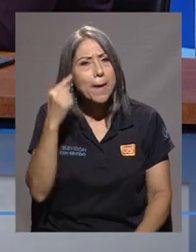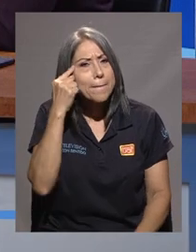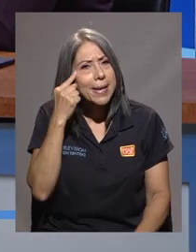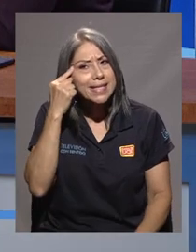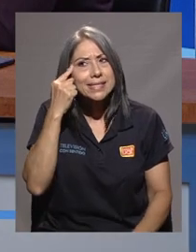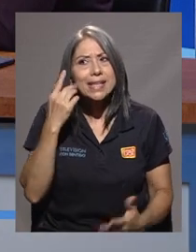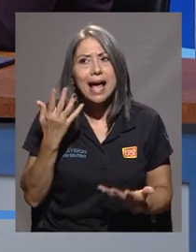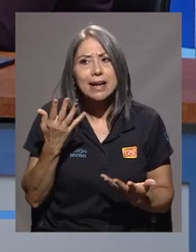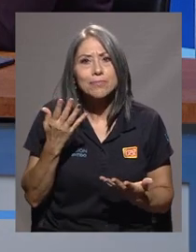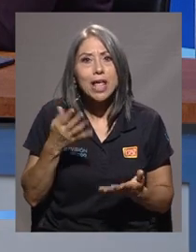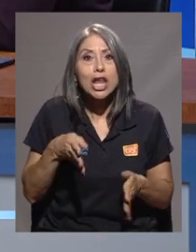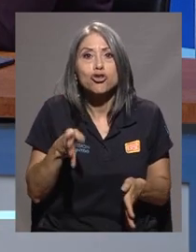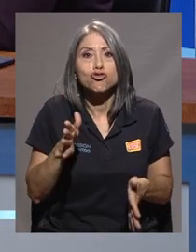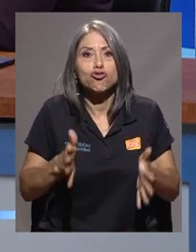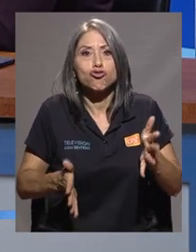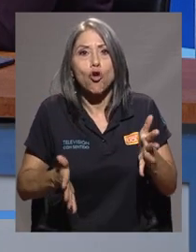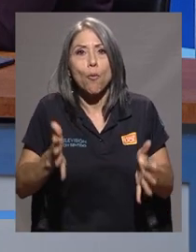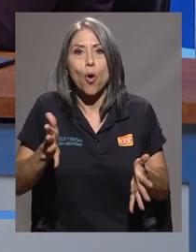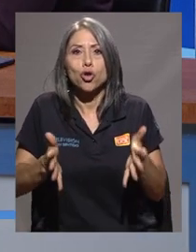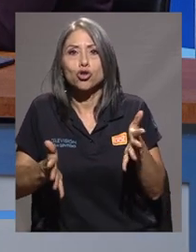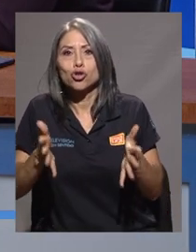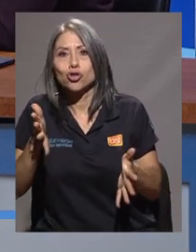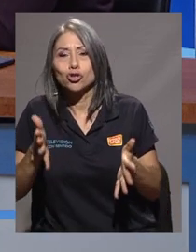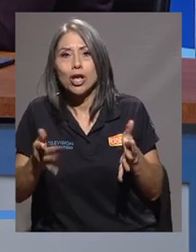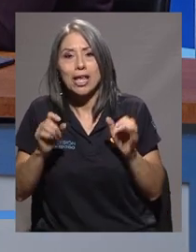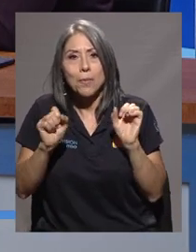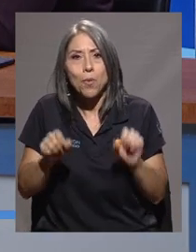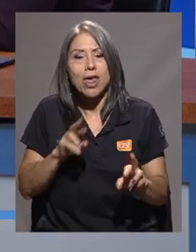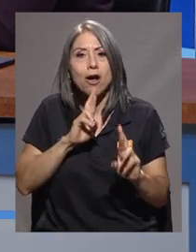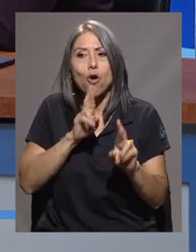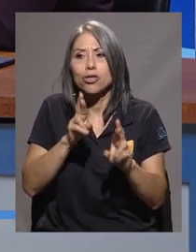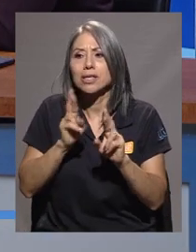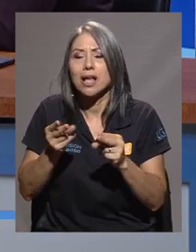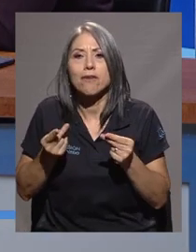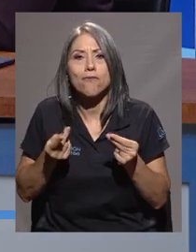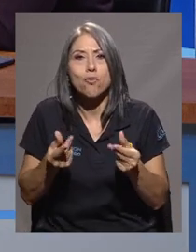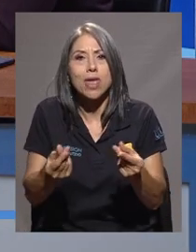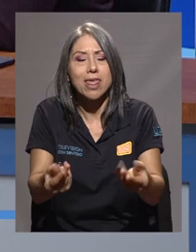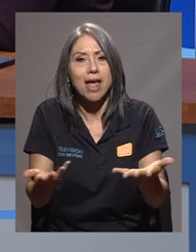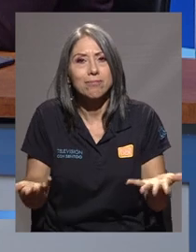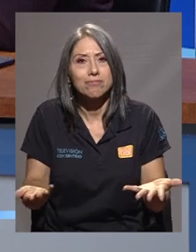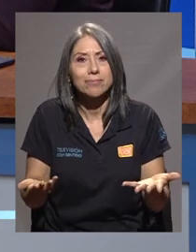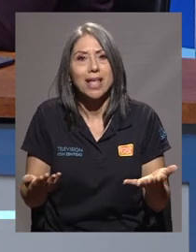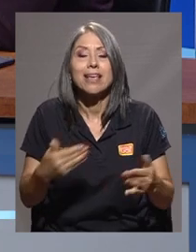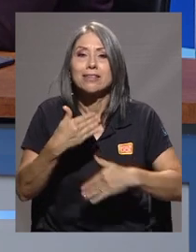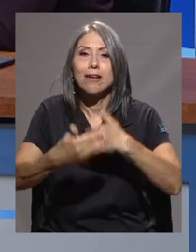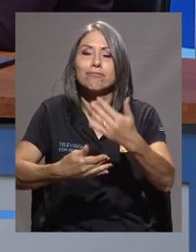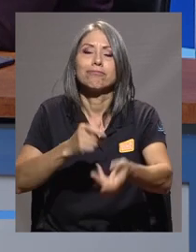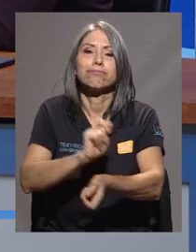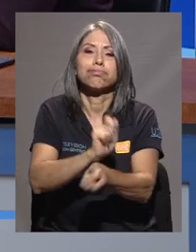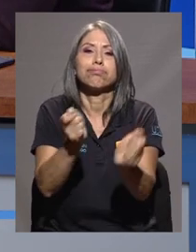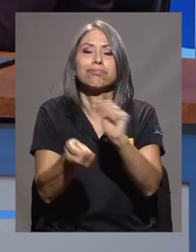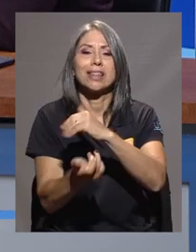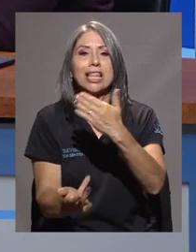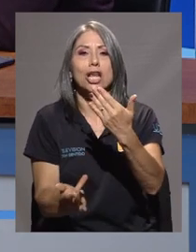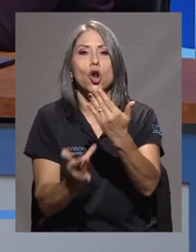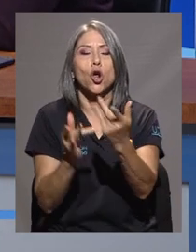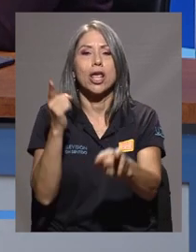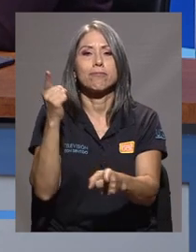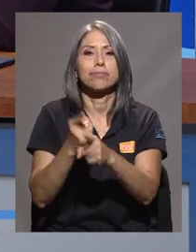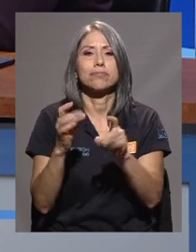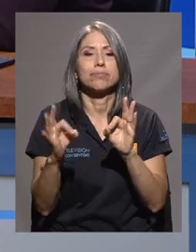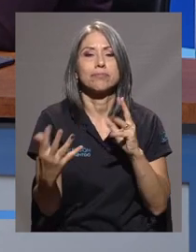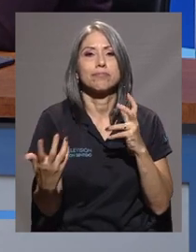pensar ya en robots que puedan contestar de manera más fluida y hacer ese paso hacia una tecnología mucho más